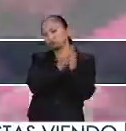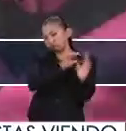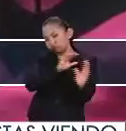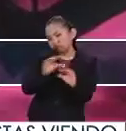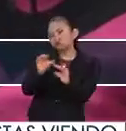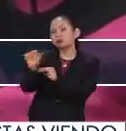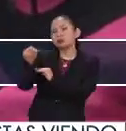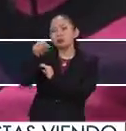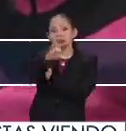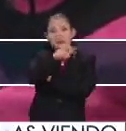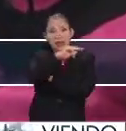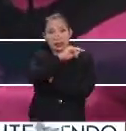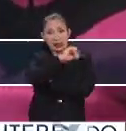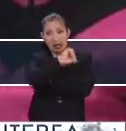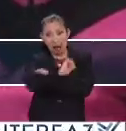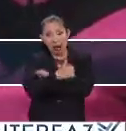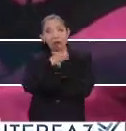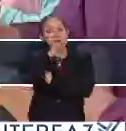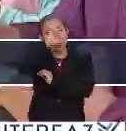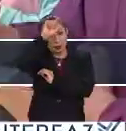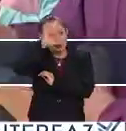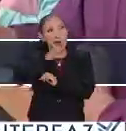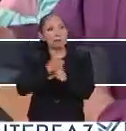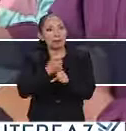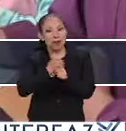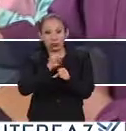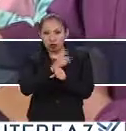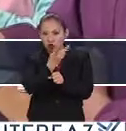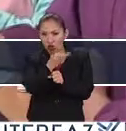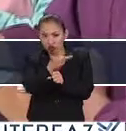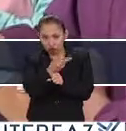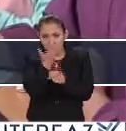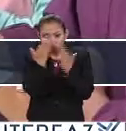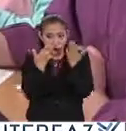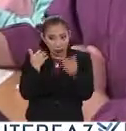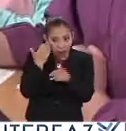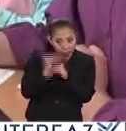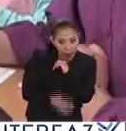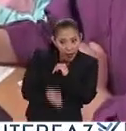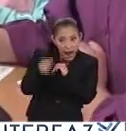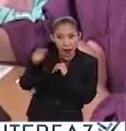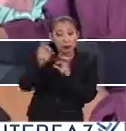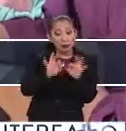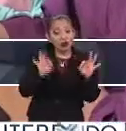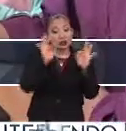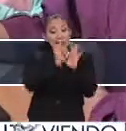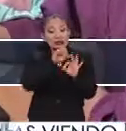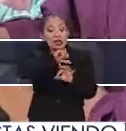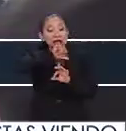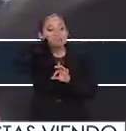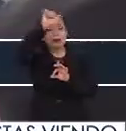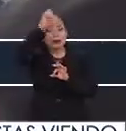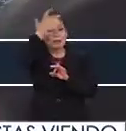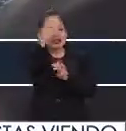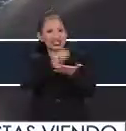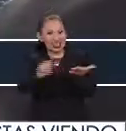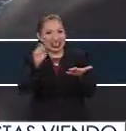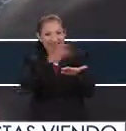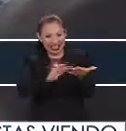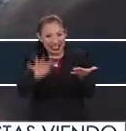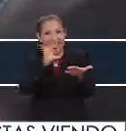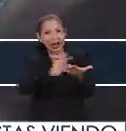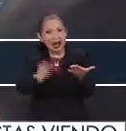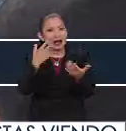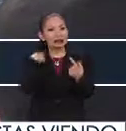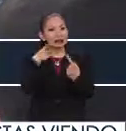servicio. INEA no solo es alfabetización, también es primaria y secundaria y la importancia de que una persona se alfabetice pues obviamente no termina